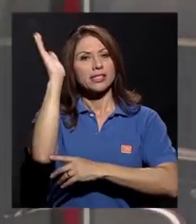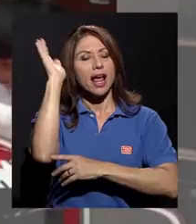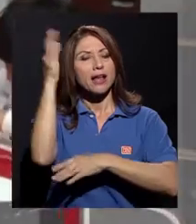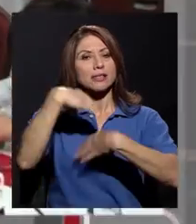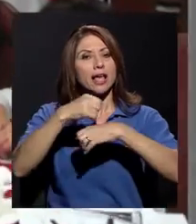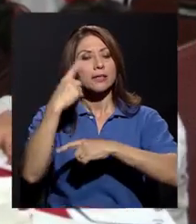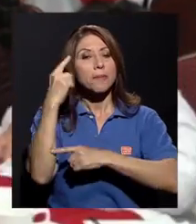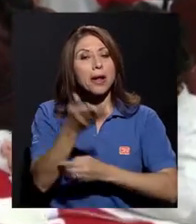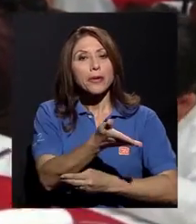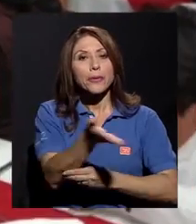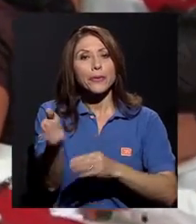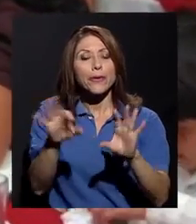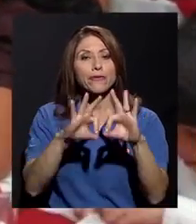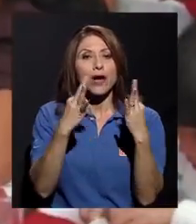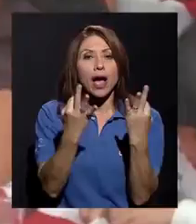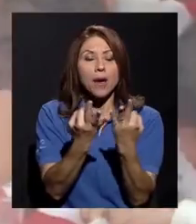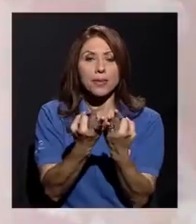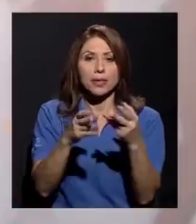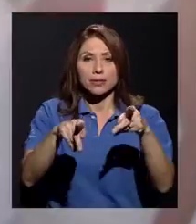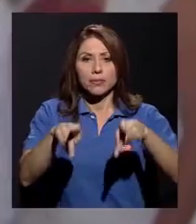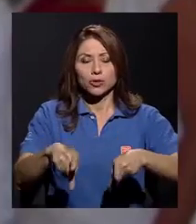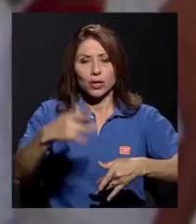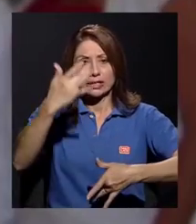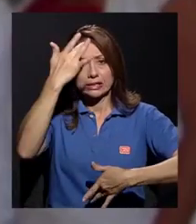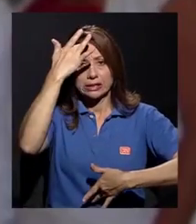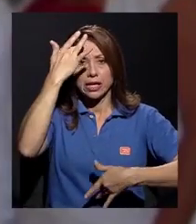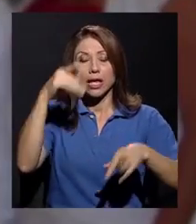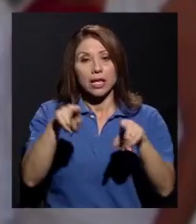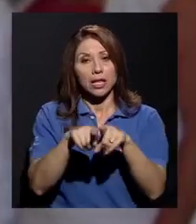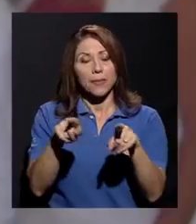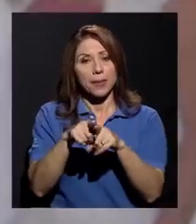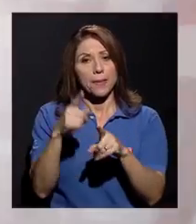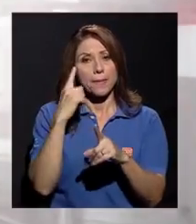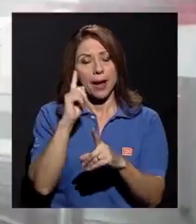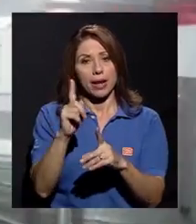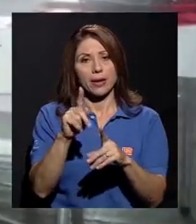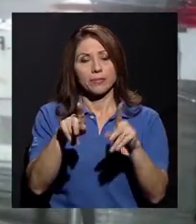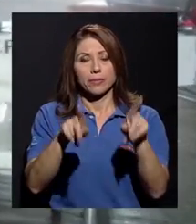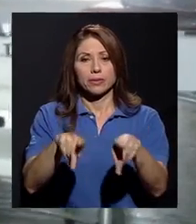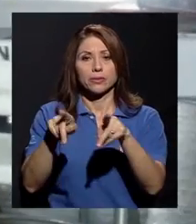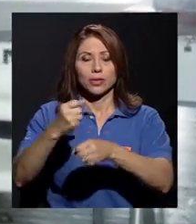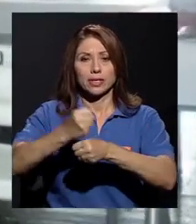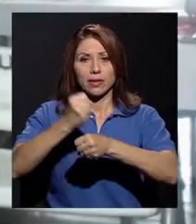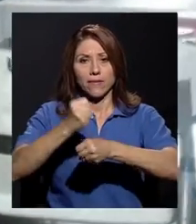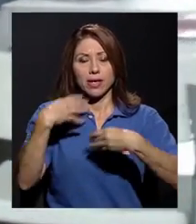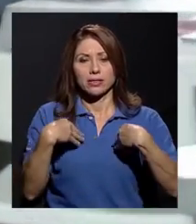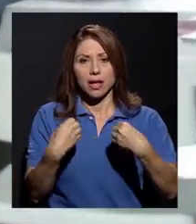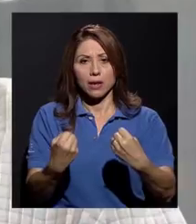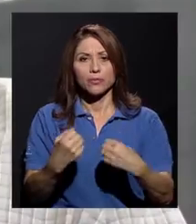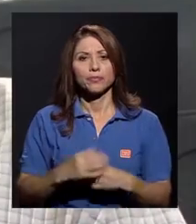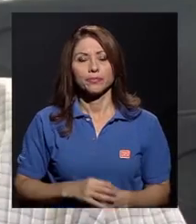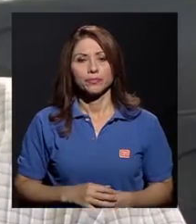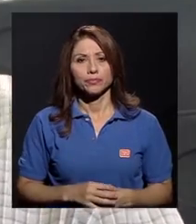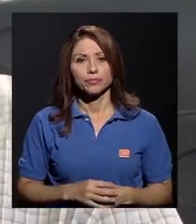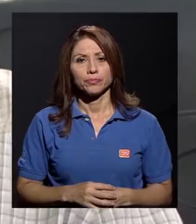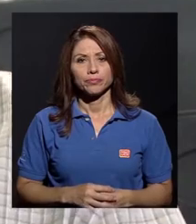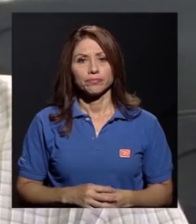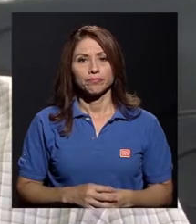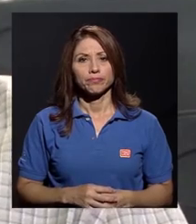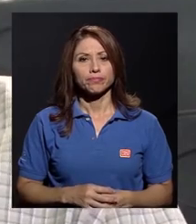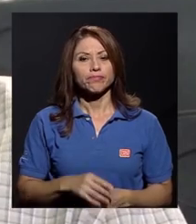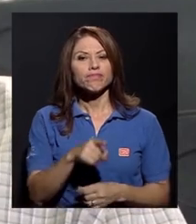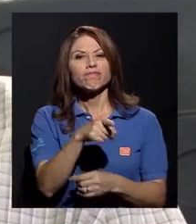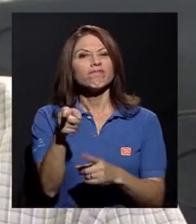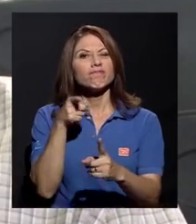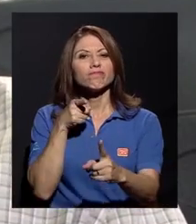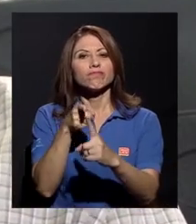familias de personas afectadas y también a personales de salud. ¿Qué es que busca es